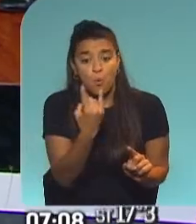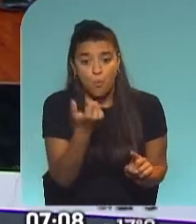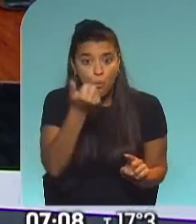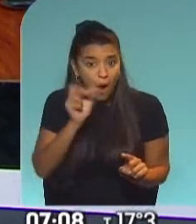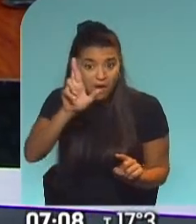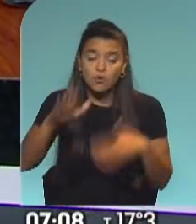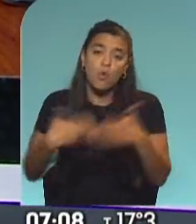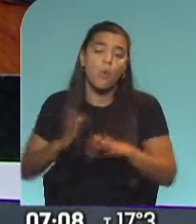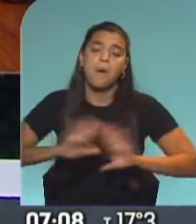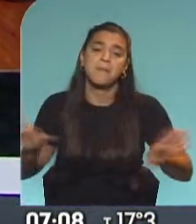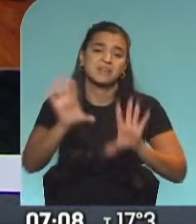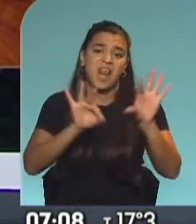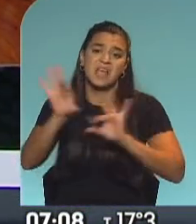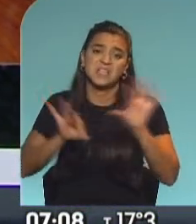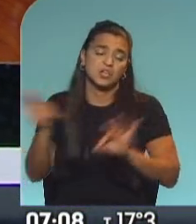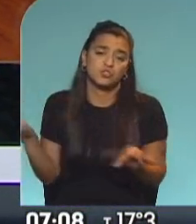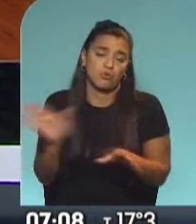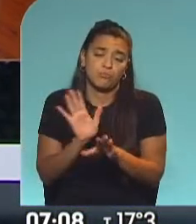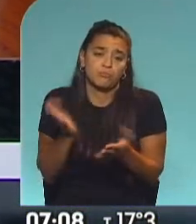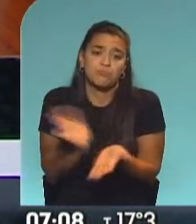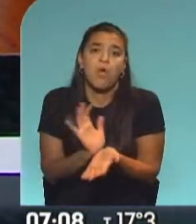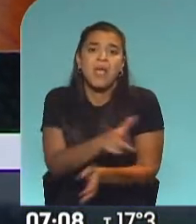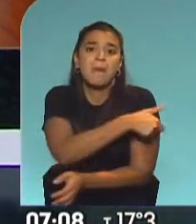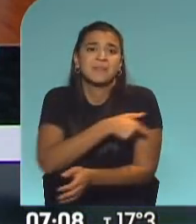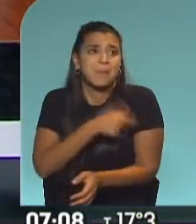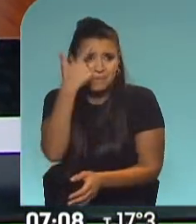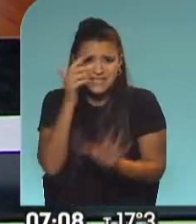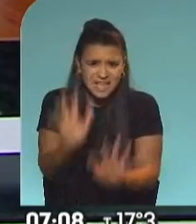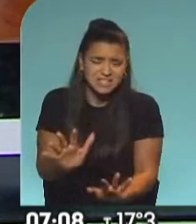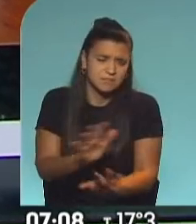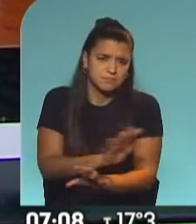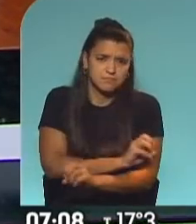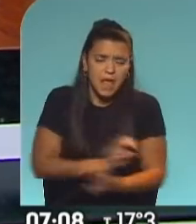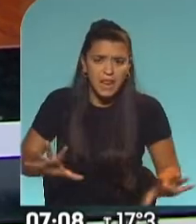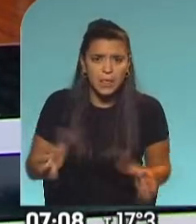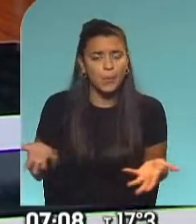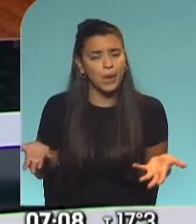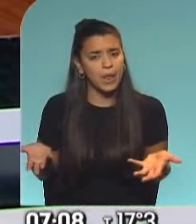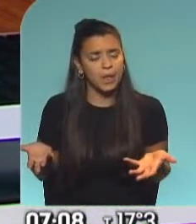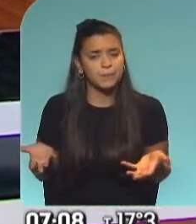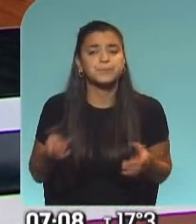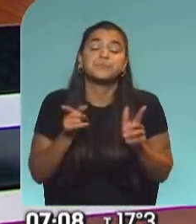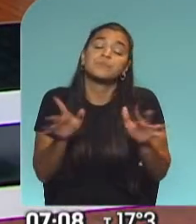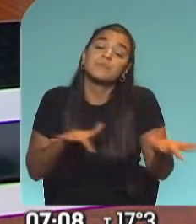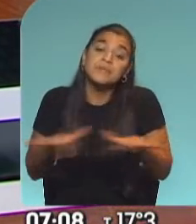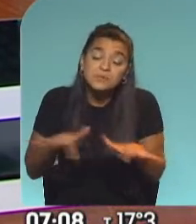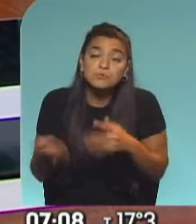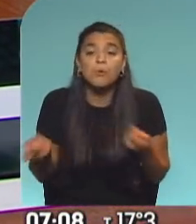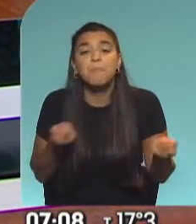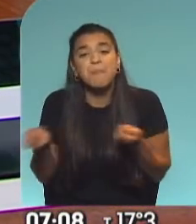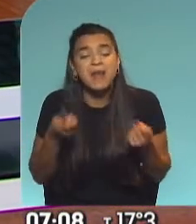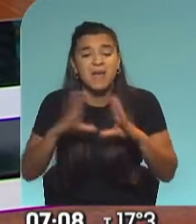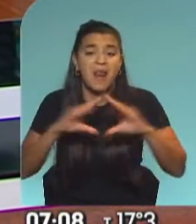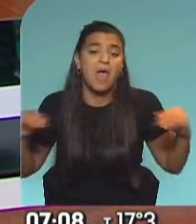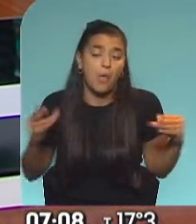no jugo a más en la selección porque es una deshonra tener un capitán que piense de esa manera. Es una realidad. Bueno, situaciones que maneja el